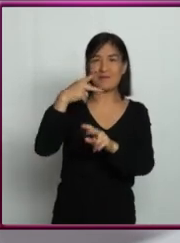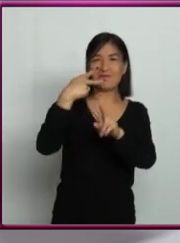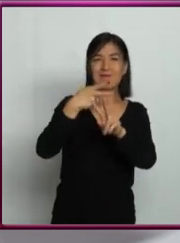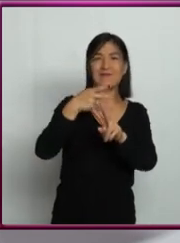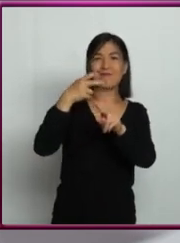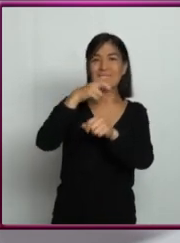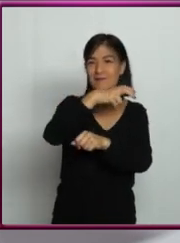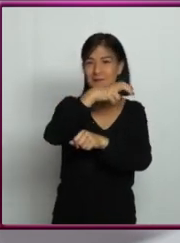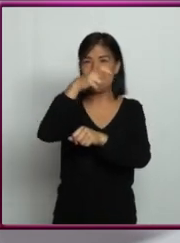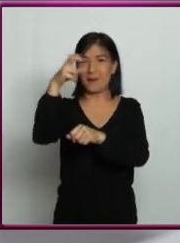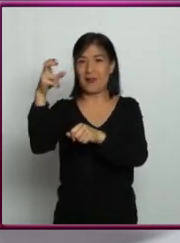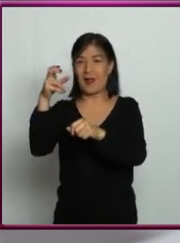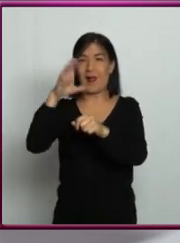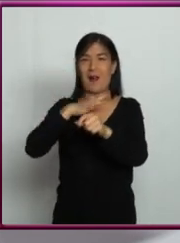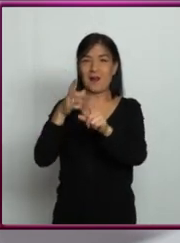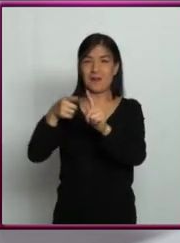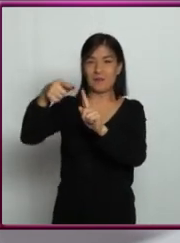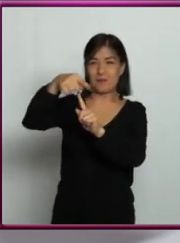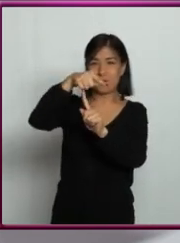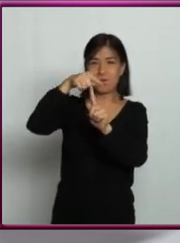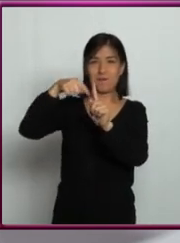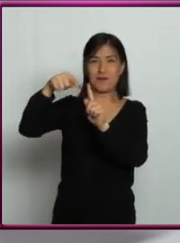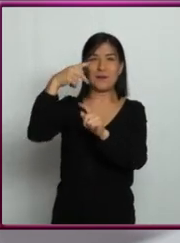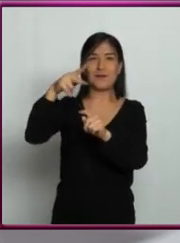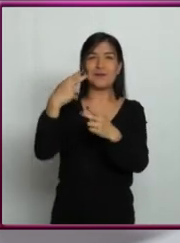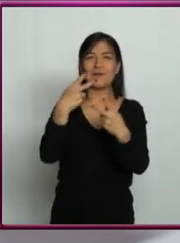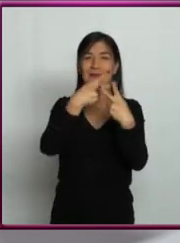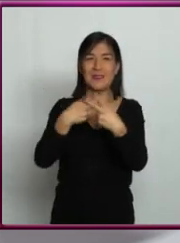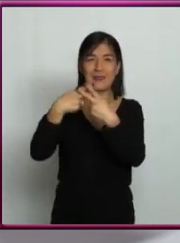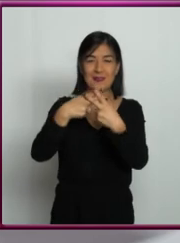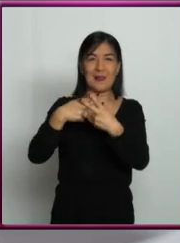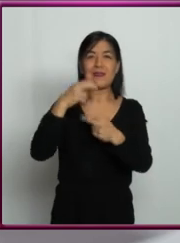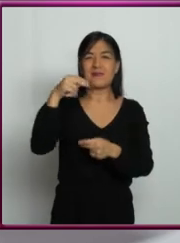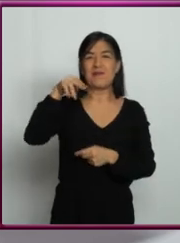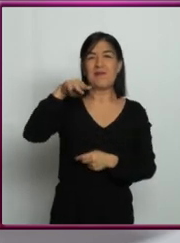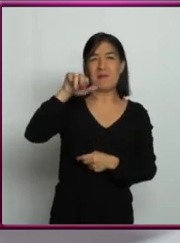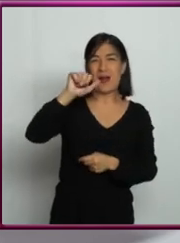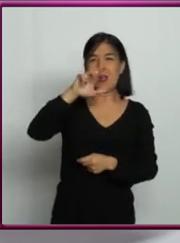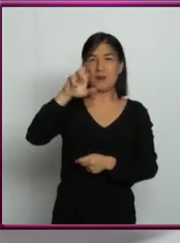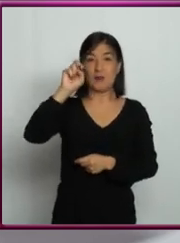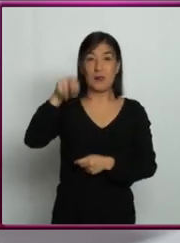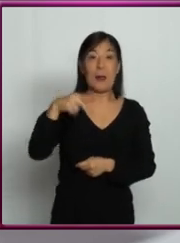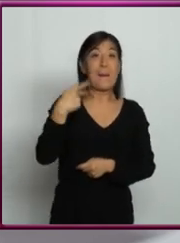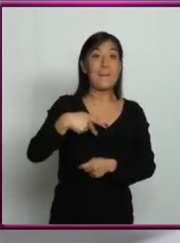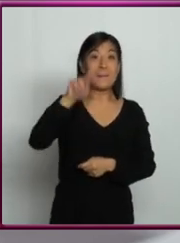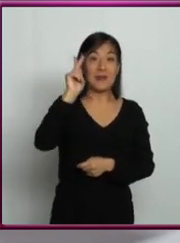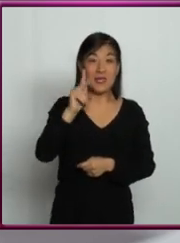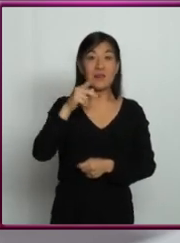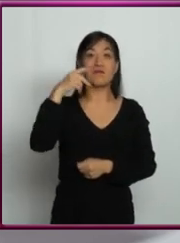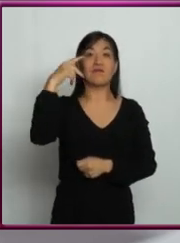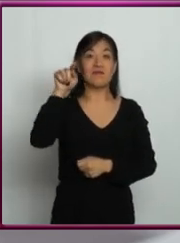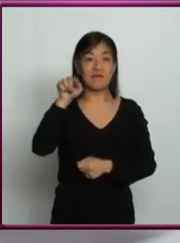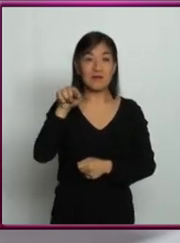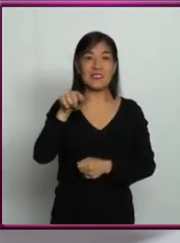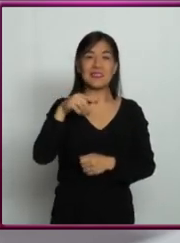orbitando un tipo de estrella que se llaman enanas marrón. Pero es mucho, muy difícil